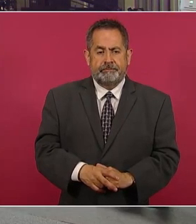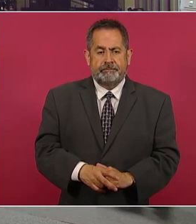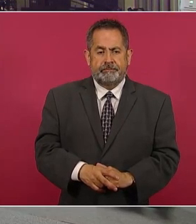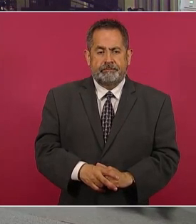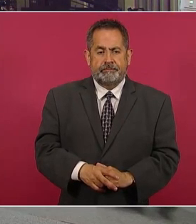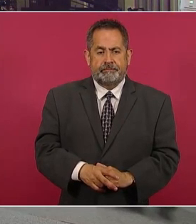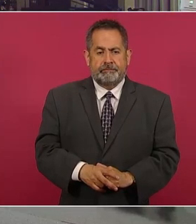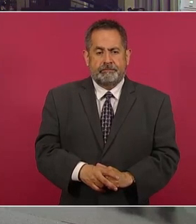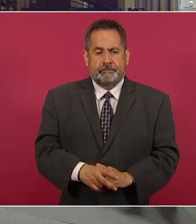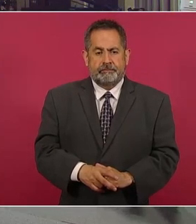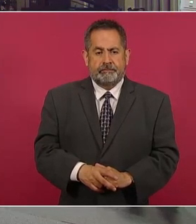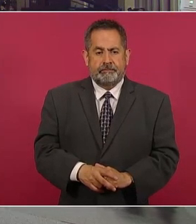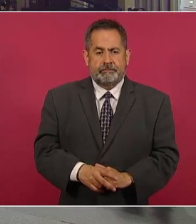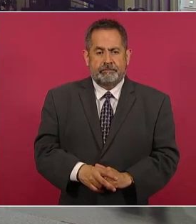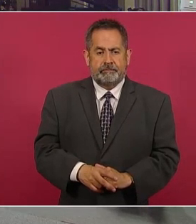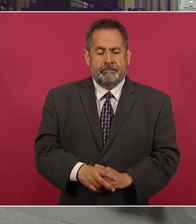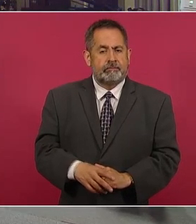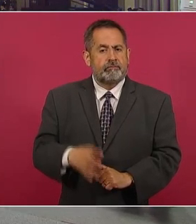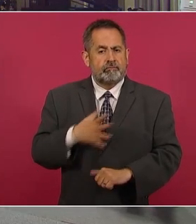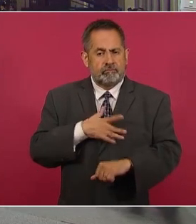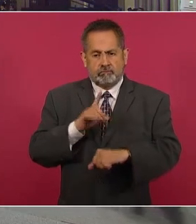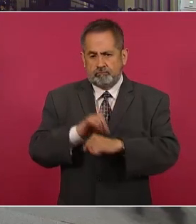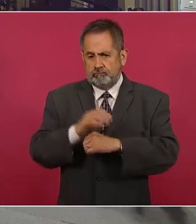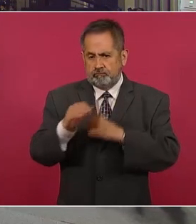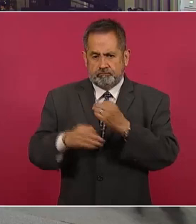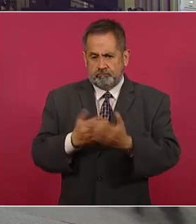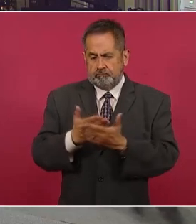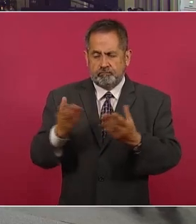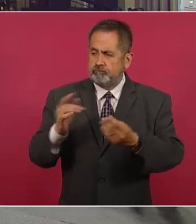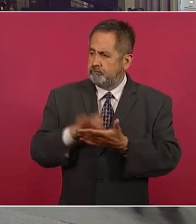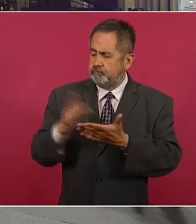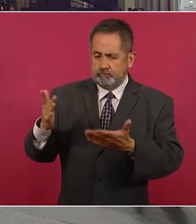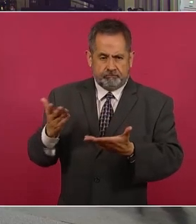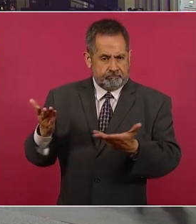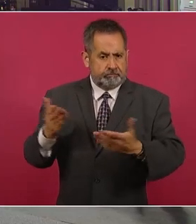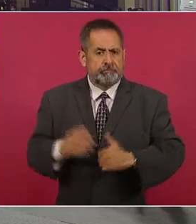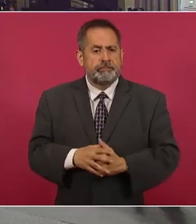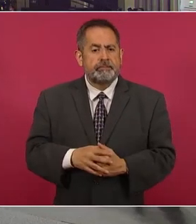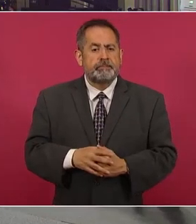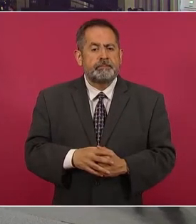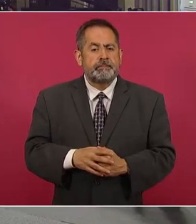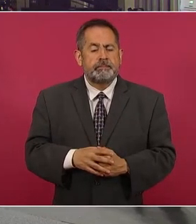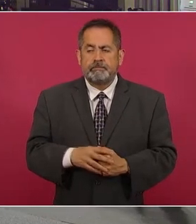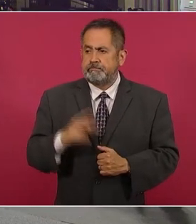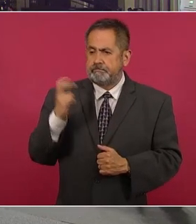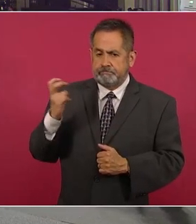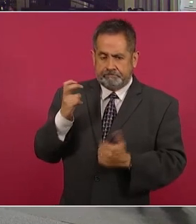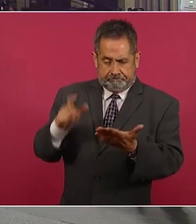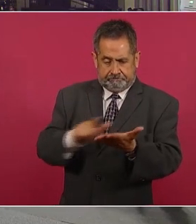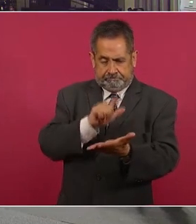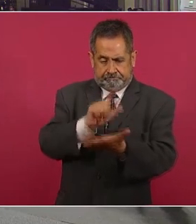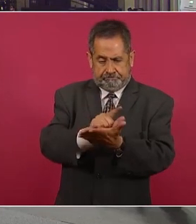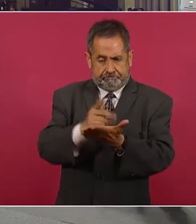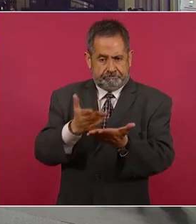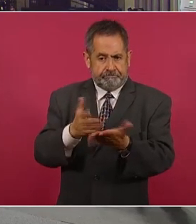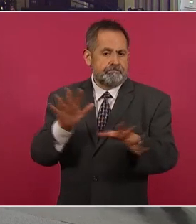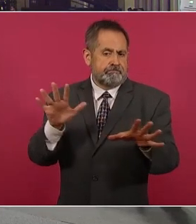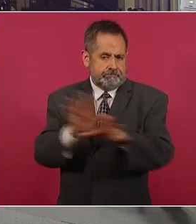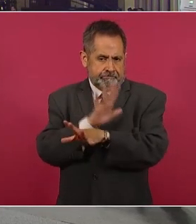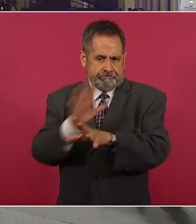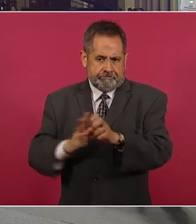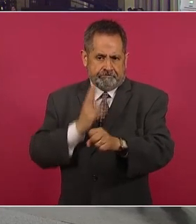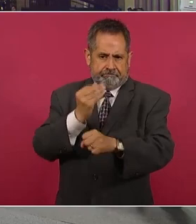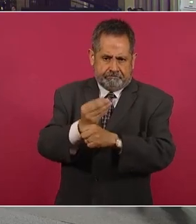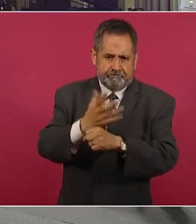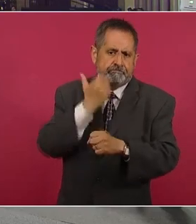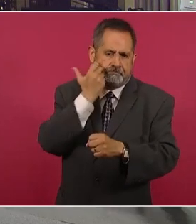Buenos días a todos, presidente. Muchas gracias, buenos días. Esta reforma que se está presentando el día de